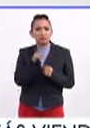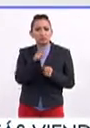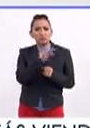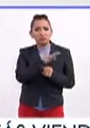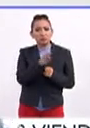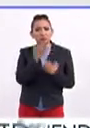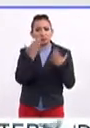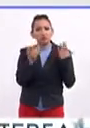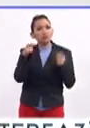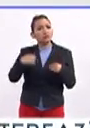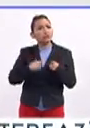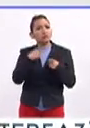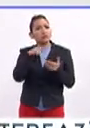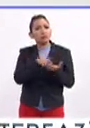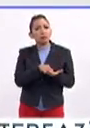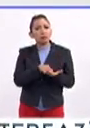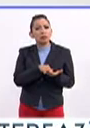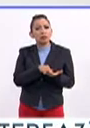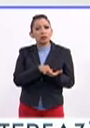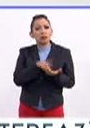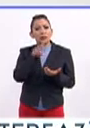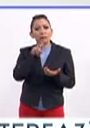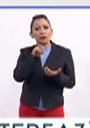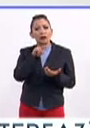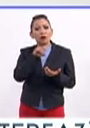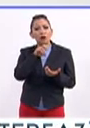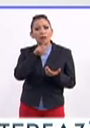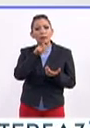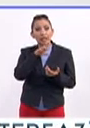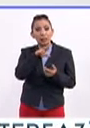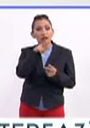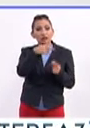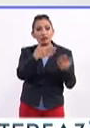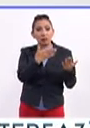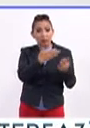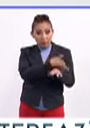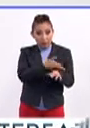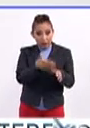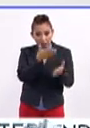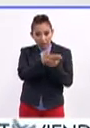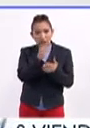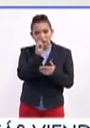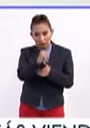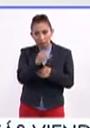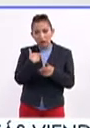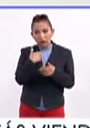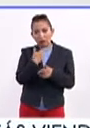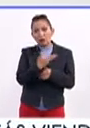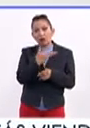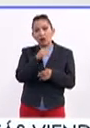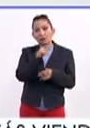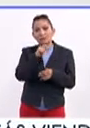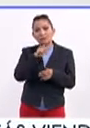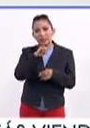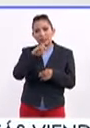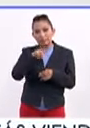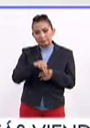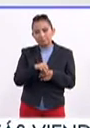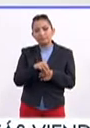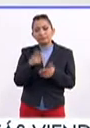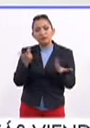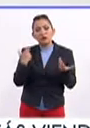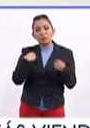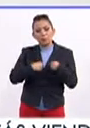estudiar ¿Dónde viviste? ¿Dónde viviste? Estuve en Vancouver. No, pero ¿con casas, con familias? Ah, claro, estuve en un homestay, este,